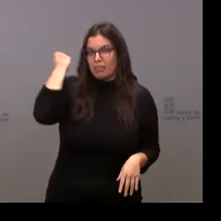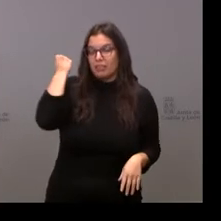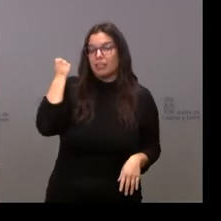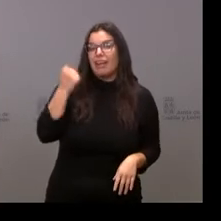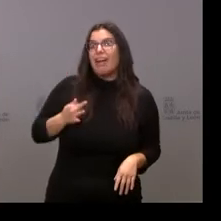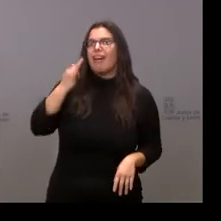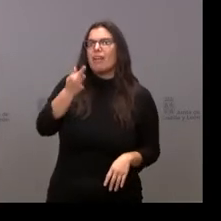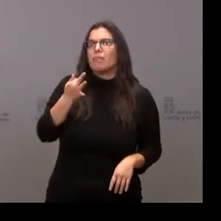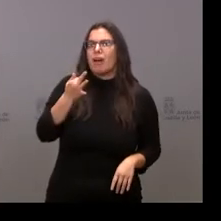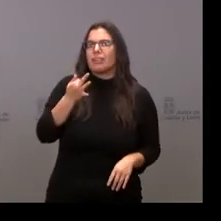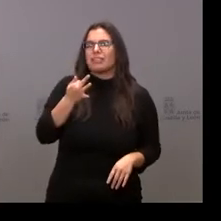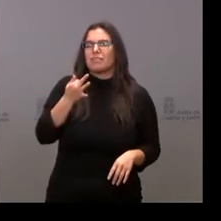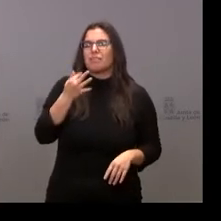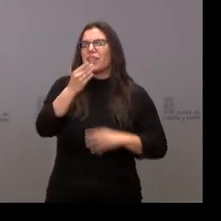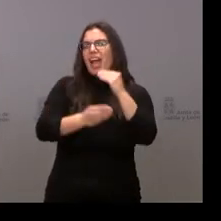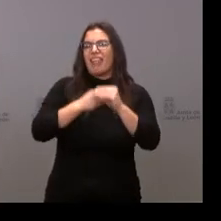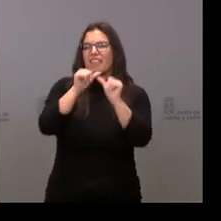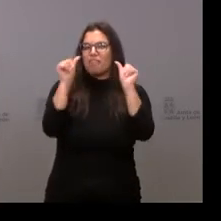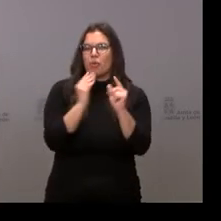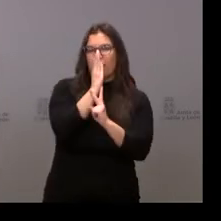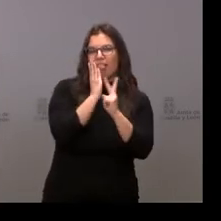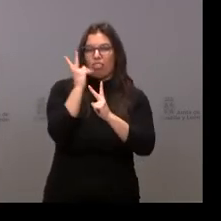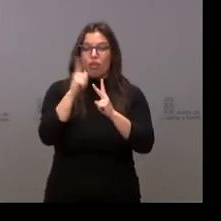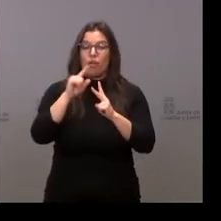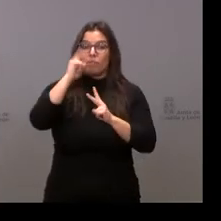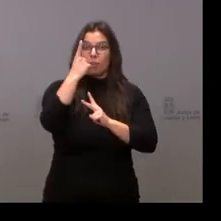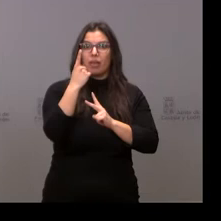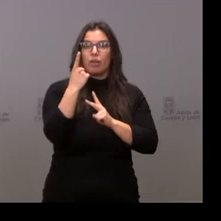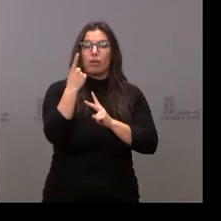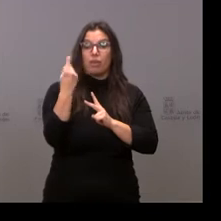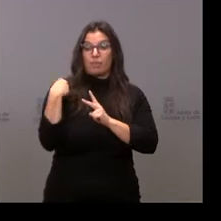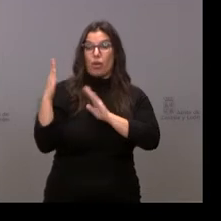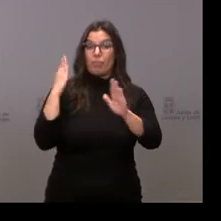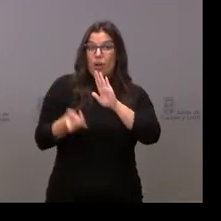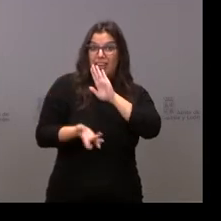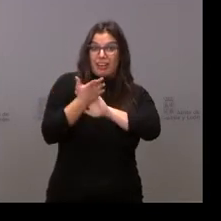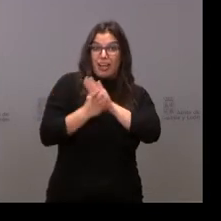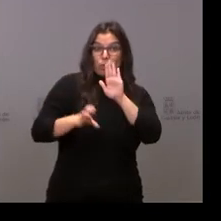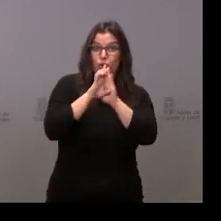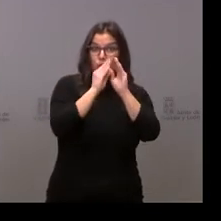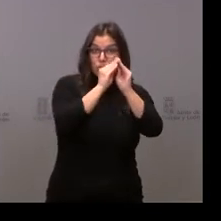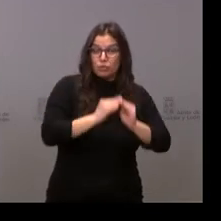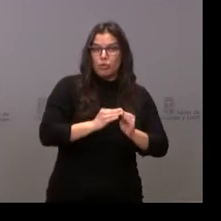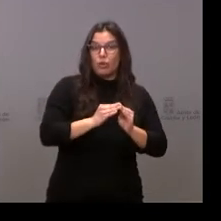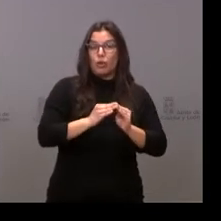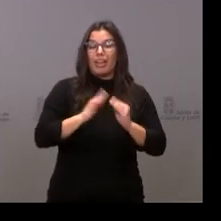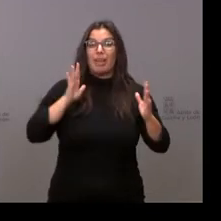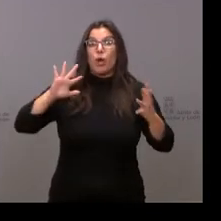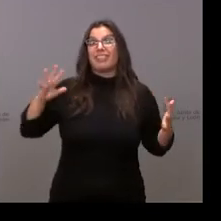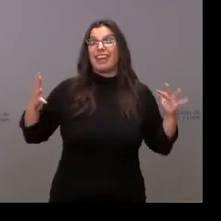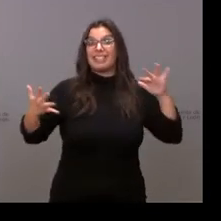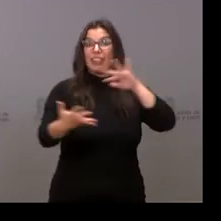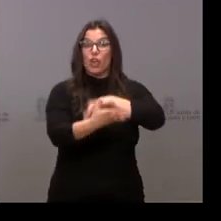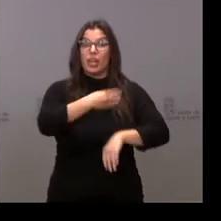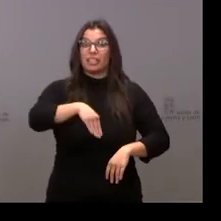utilizando dos caminos. El primero es atacar el momento fundacional, poner a la transición española